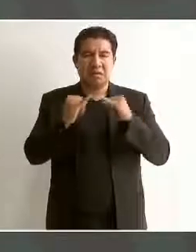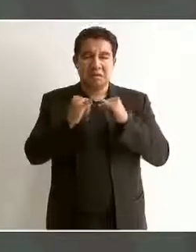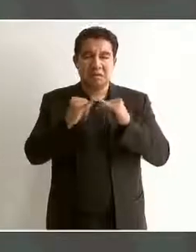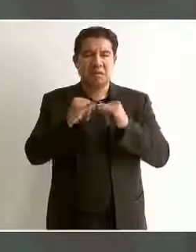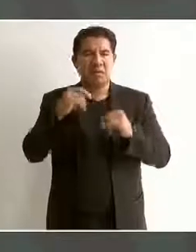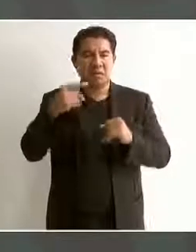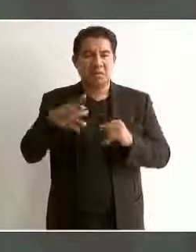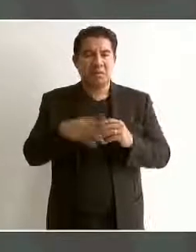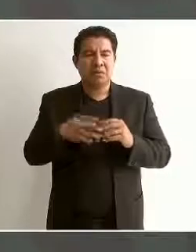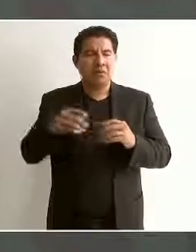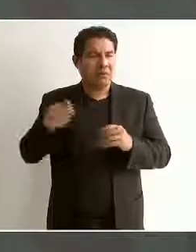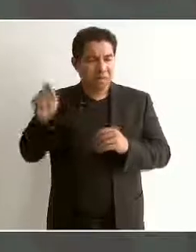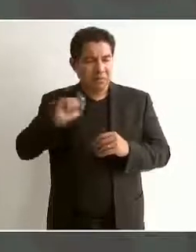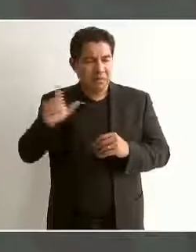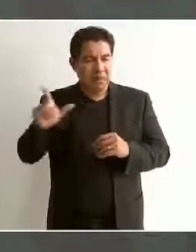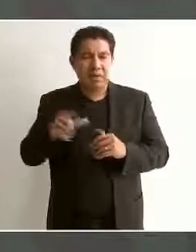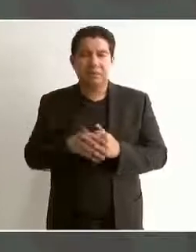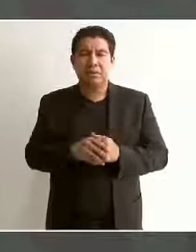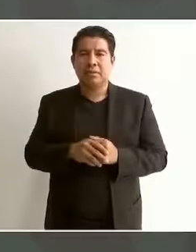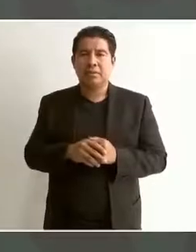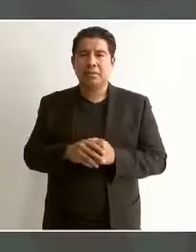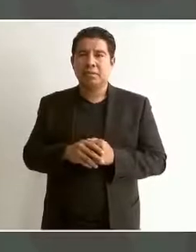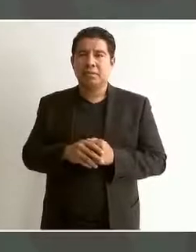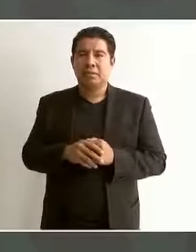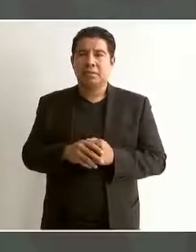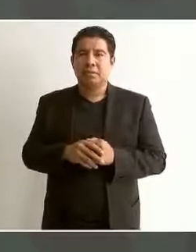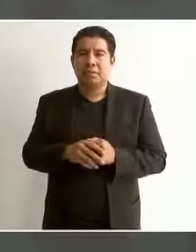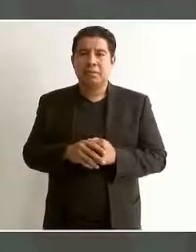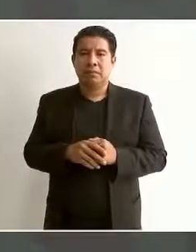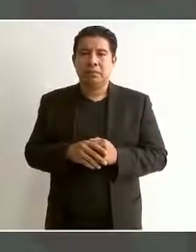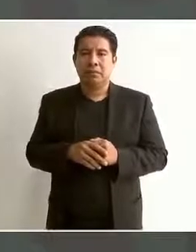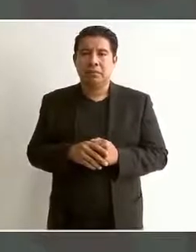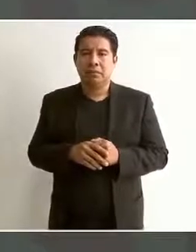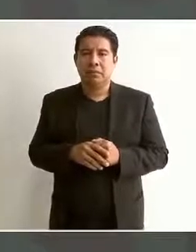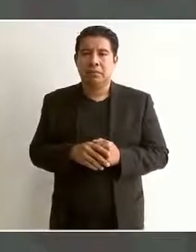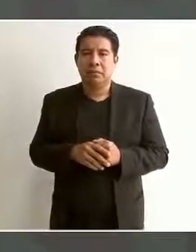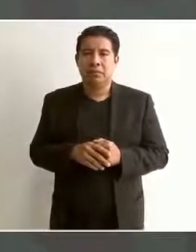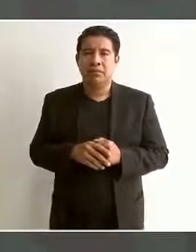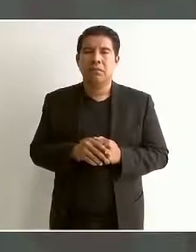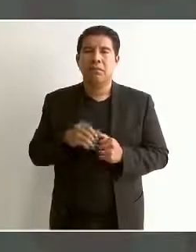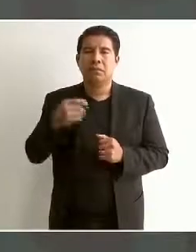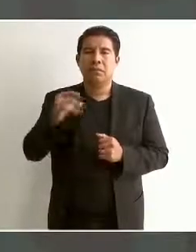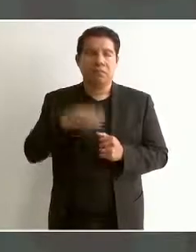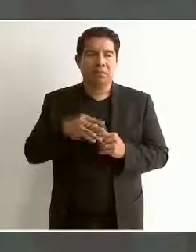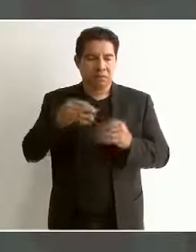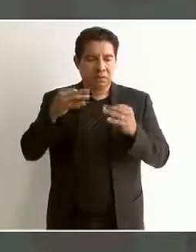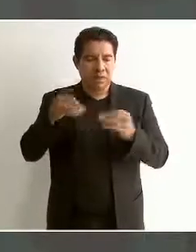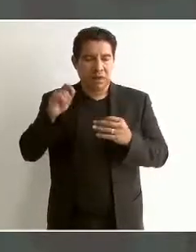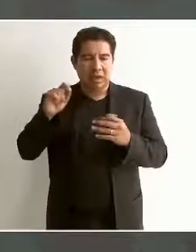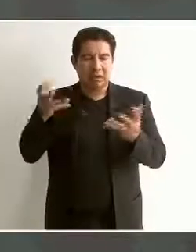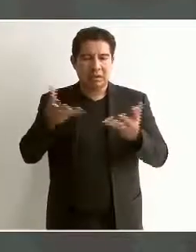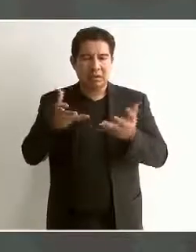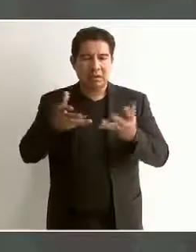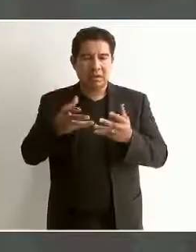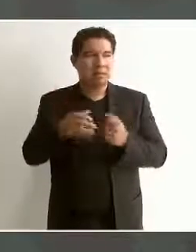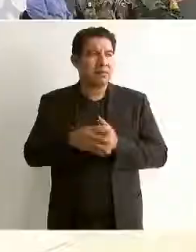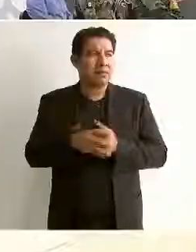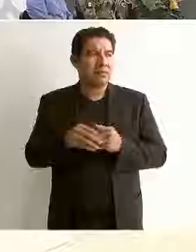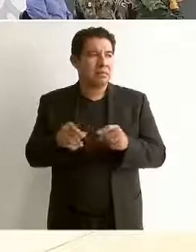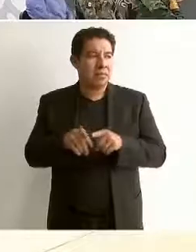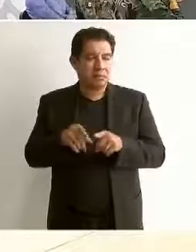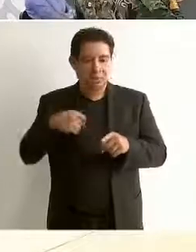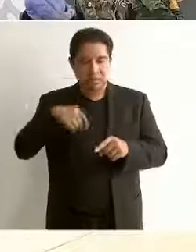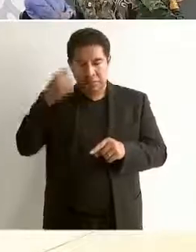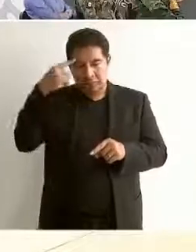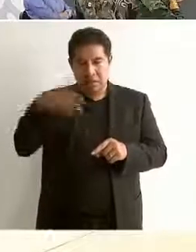profesionalismo por los servicios que prestan al pueblo a